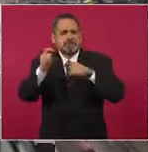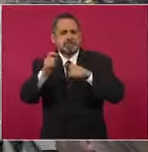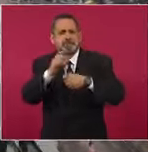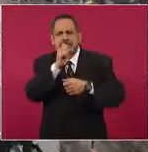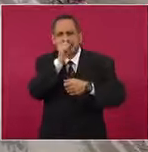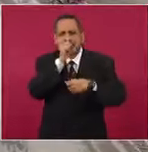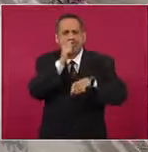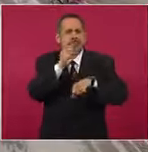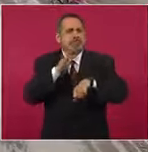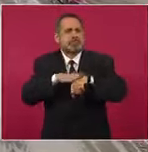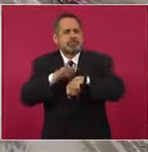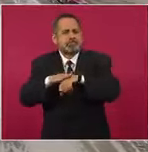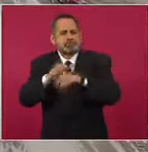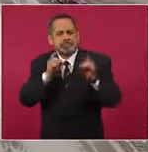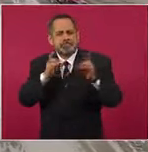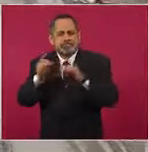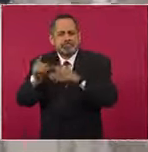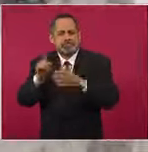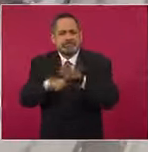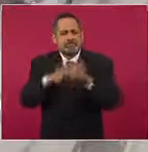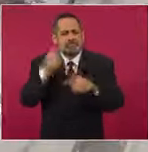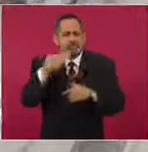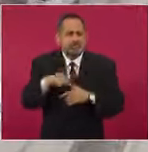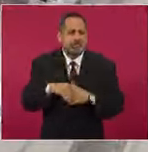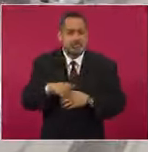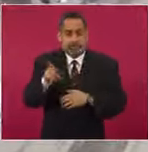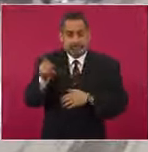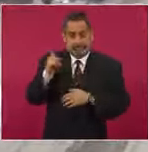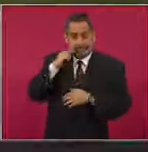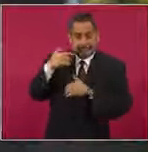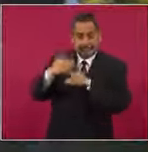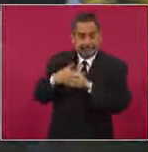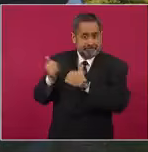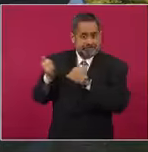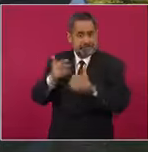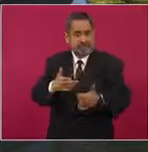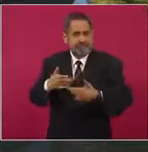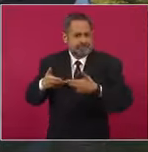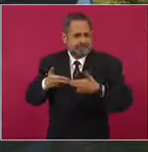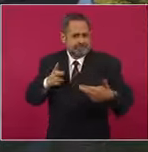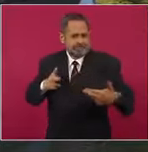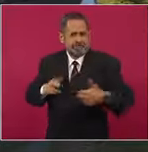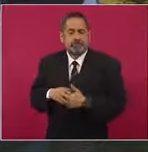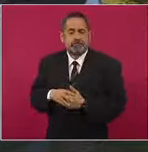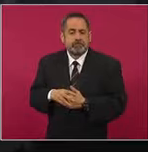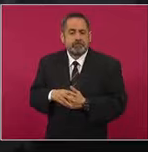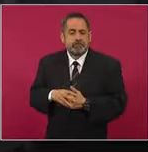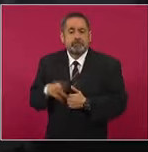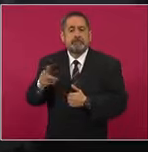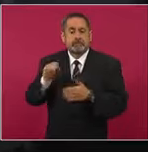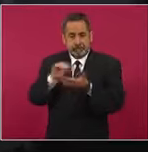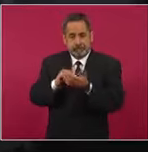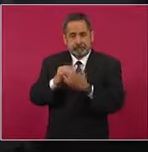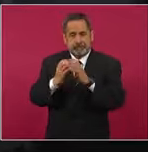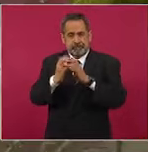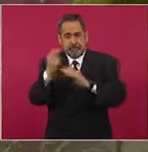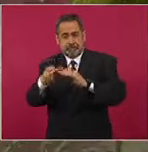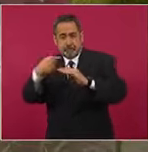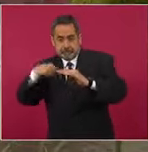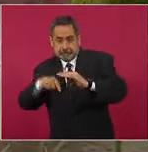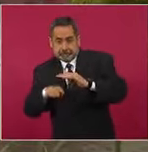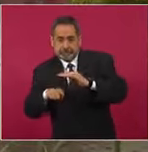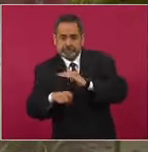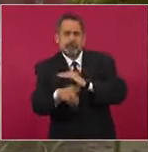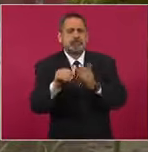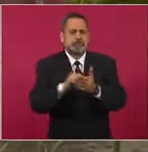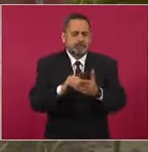avanza en la colocación de accesorios en los racks que darán servicio a la refinería. Avanza el trabajo de presentación y enterrado en el gasoducto. Y en el